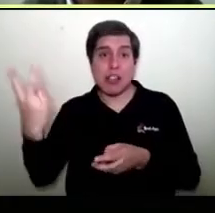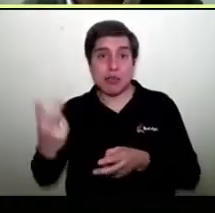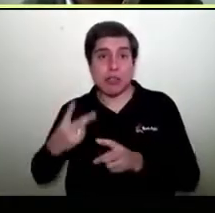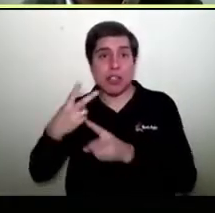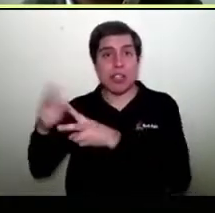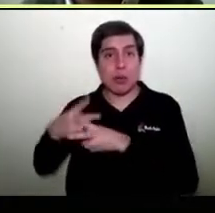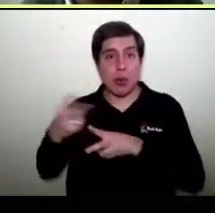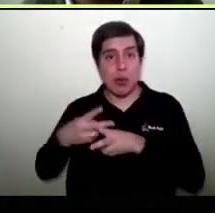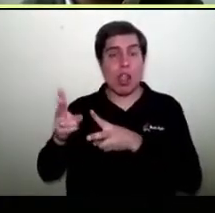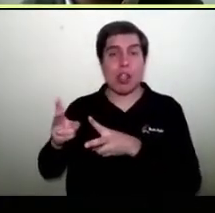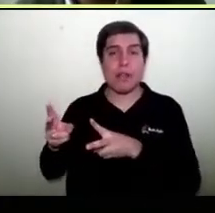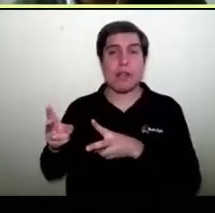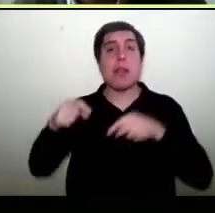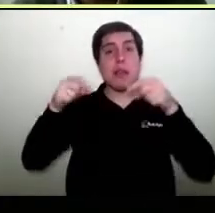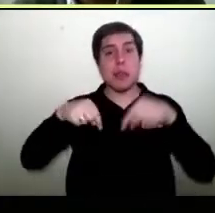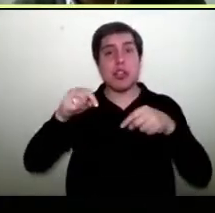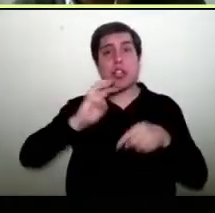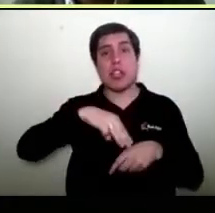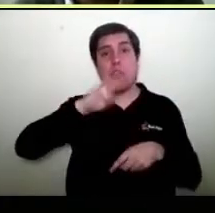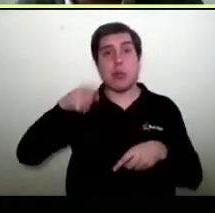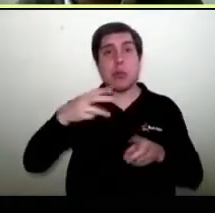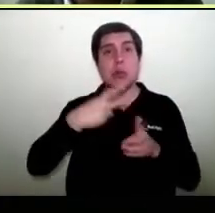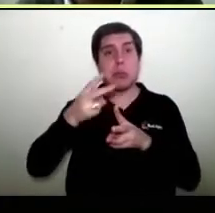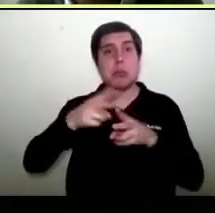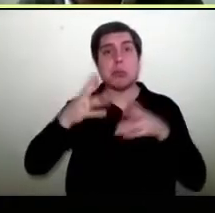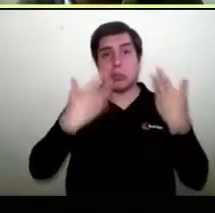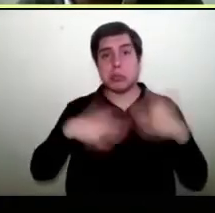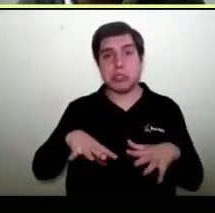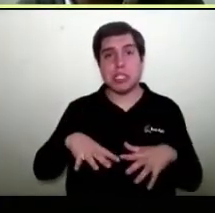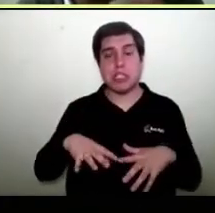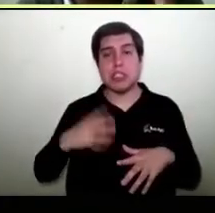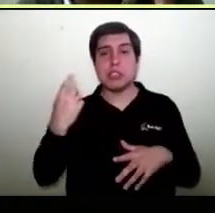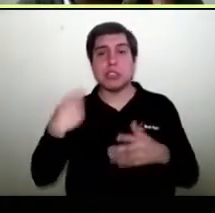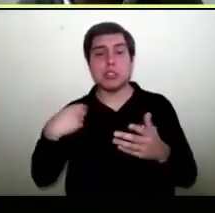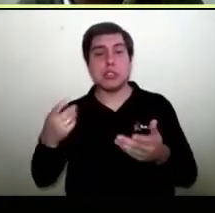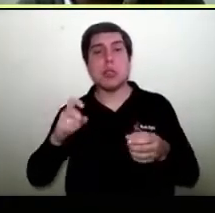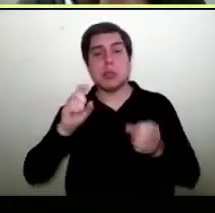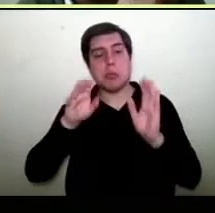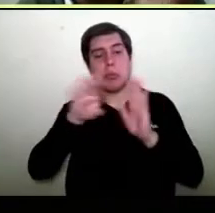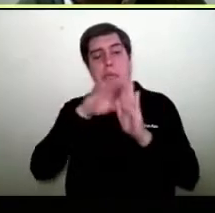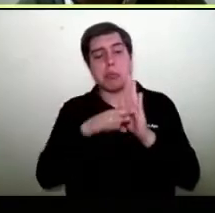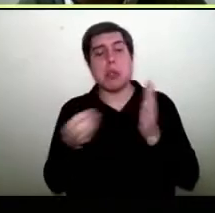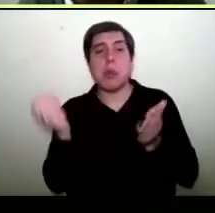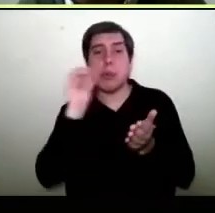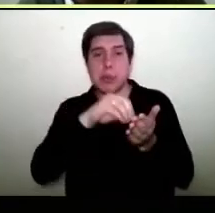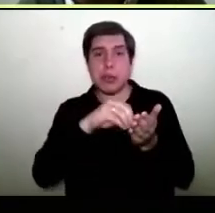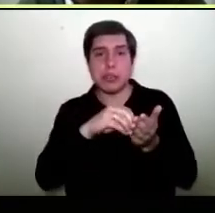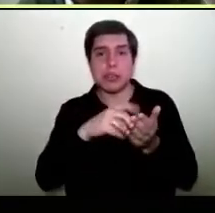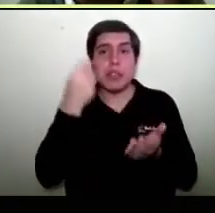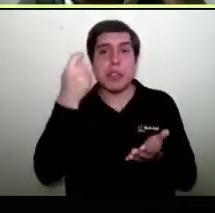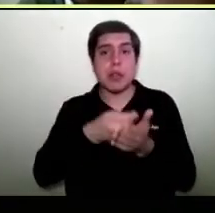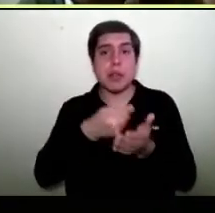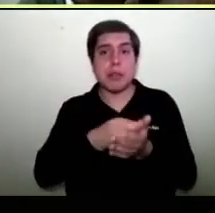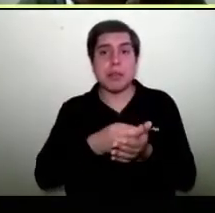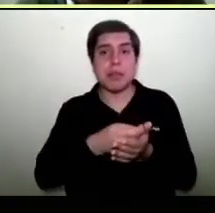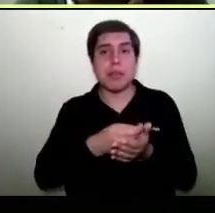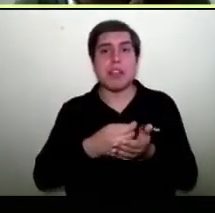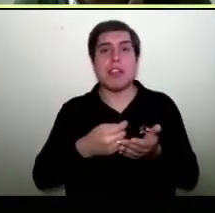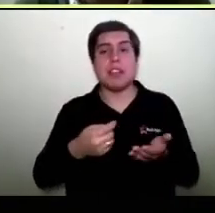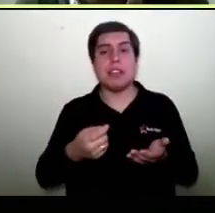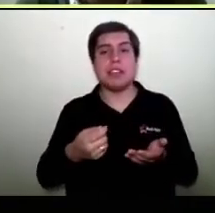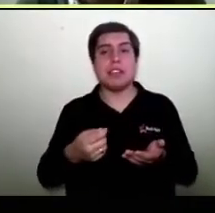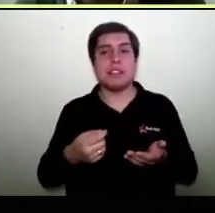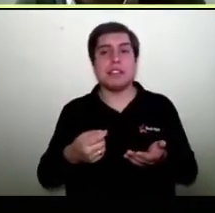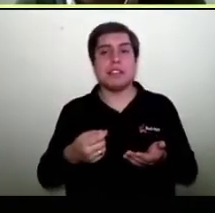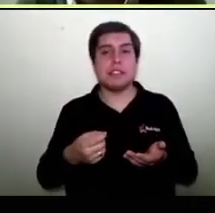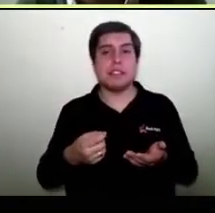de cosas. Hoy día en un mall virtual todo eso está hecho. Entonces, es cosa de ir e inscribirse, los que pagan solo comisión, es cosa de inscribirse